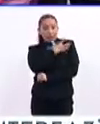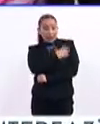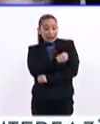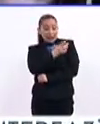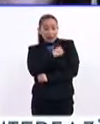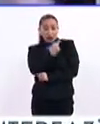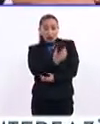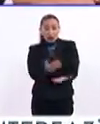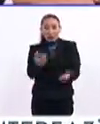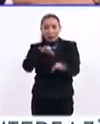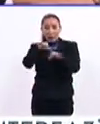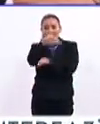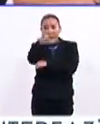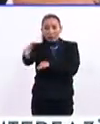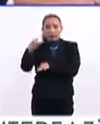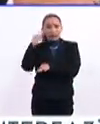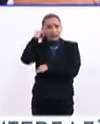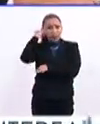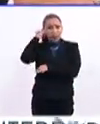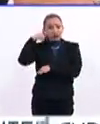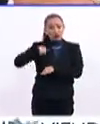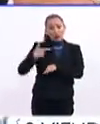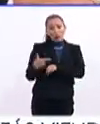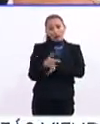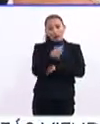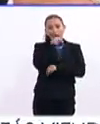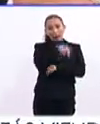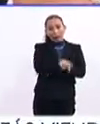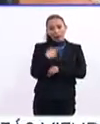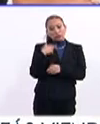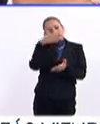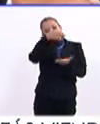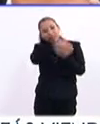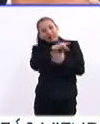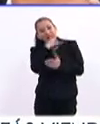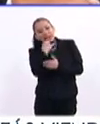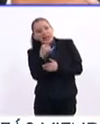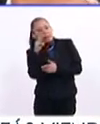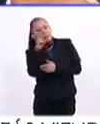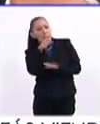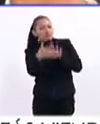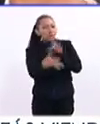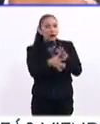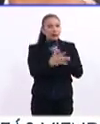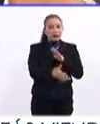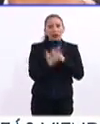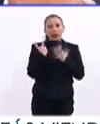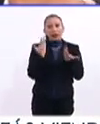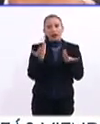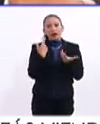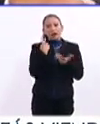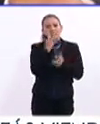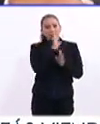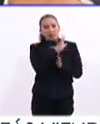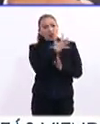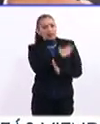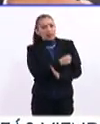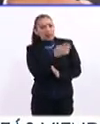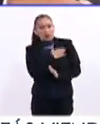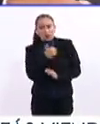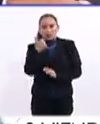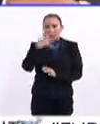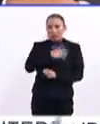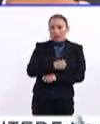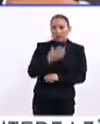de jornaleros indígenas. Ellos llegan al estado de Guanajuato, a la pizca de Chile, y las familias traen aproximadamente, cada familia tiene cinco niños, seis niños.